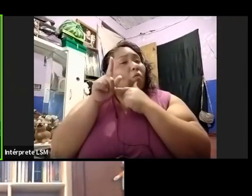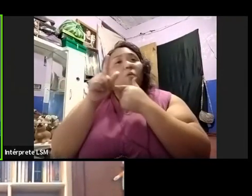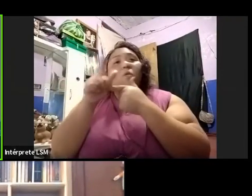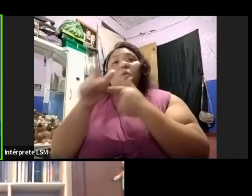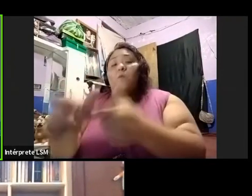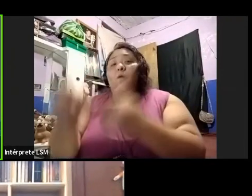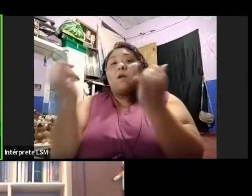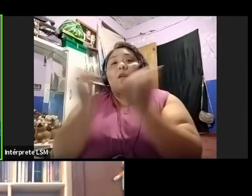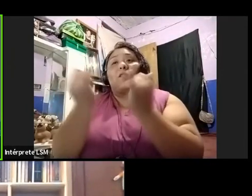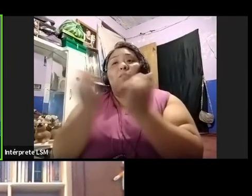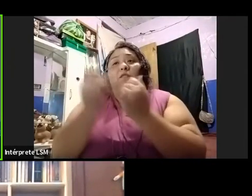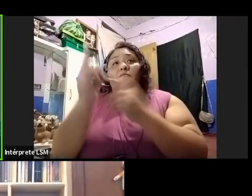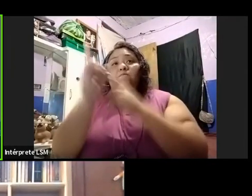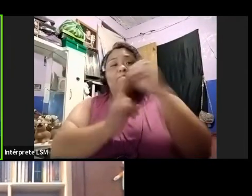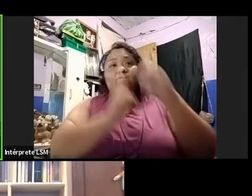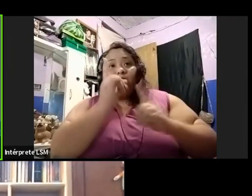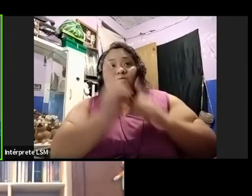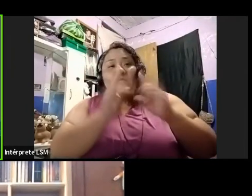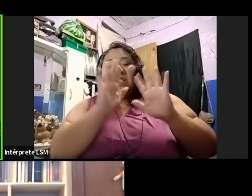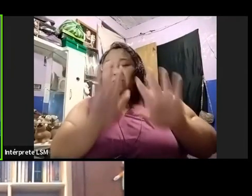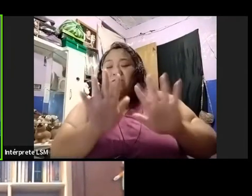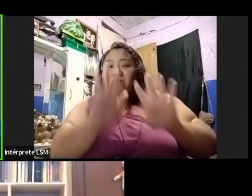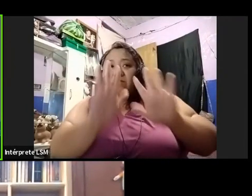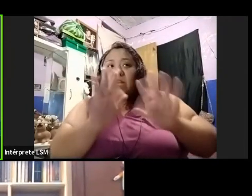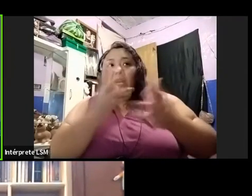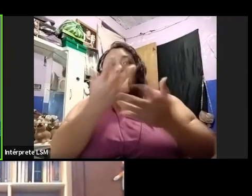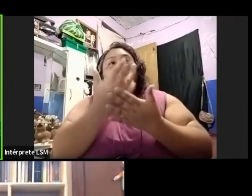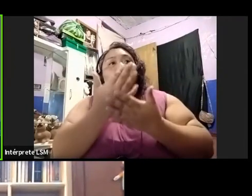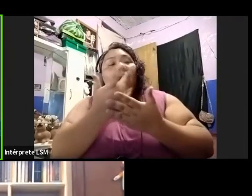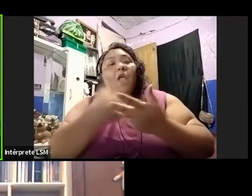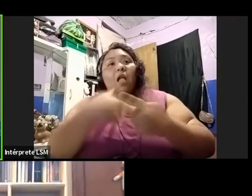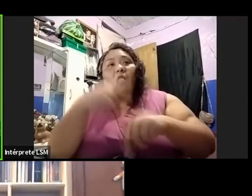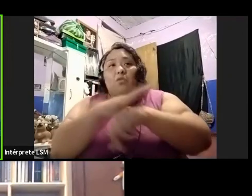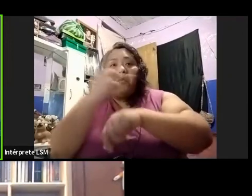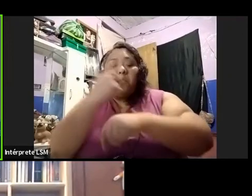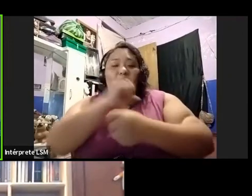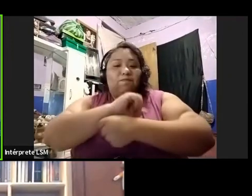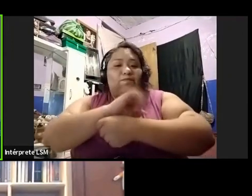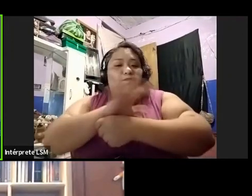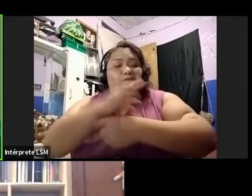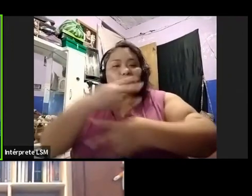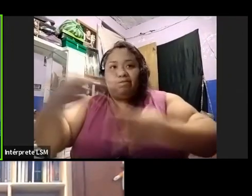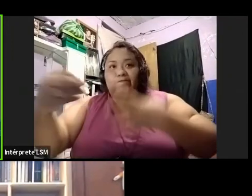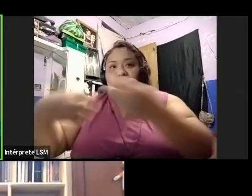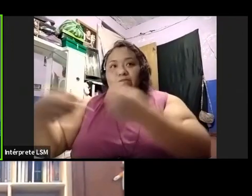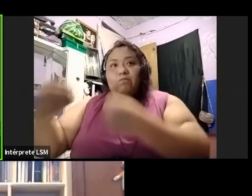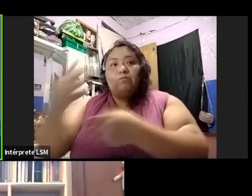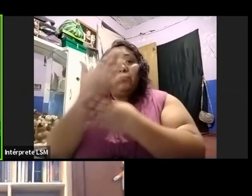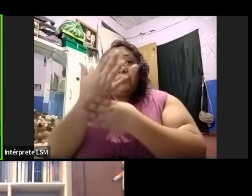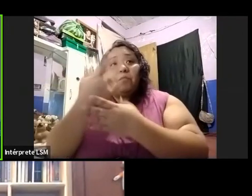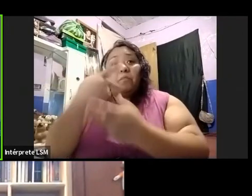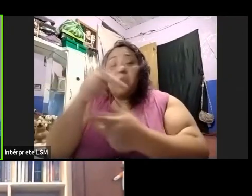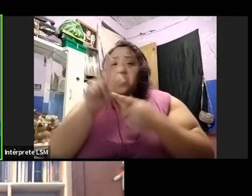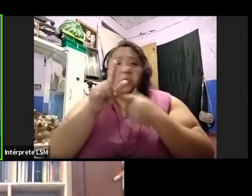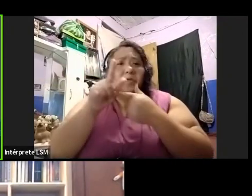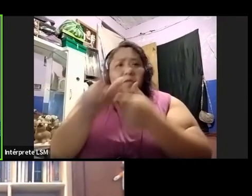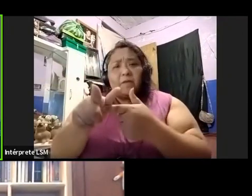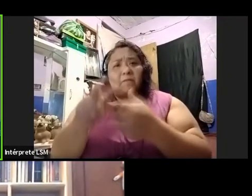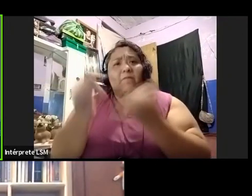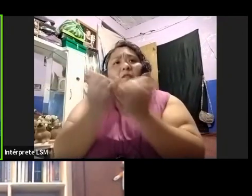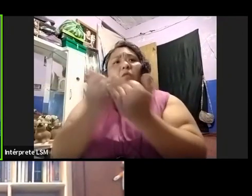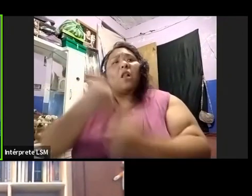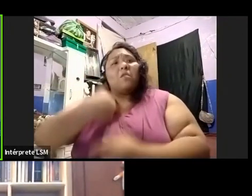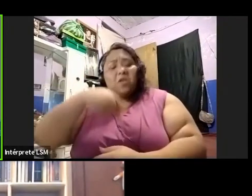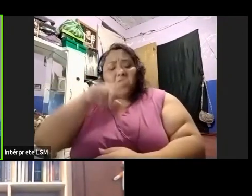parte deportiva, ahorita la tenemos un poquito en pausa, obviamente, por este tema de cuarentena, pero seguimos igual. Y respecto a luz, bueno, pues esta